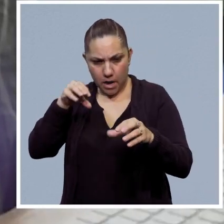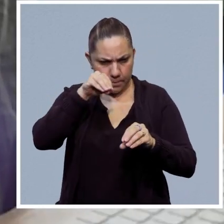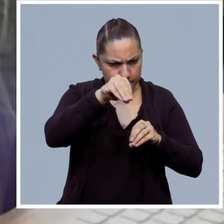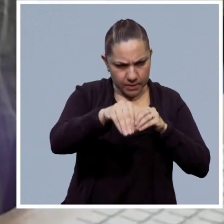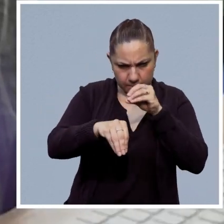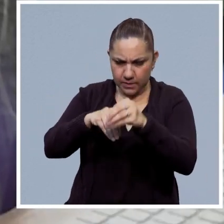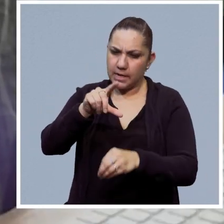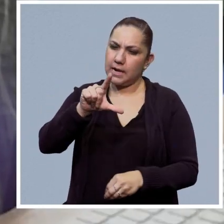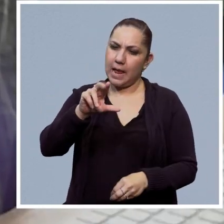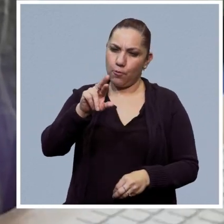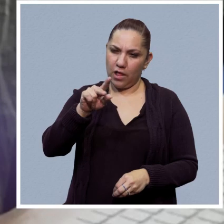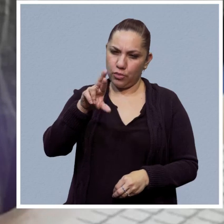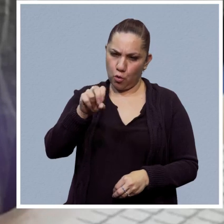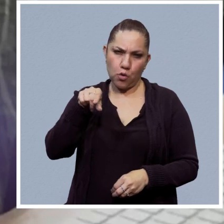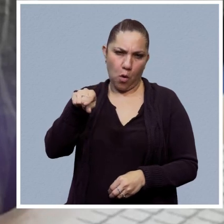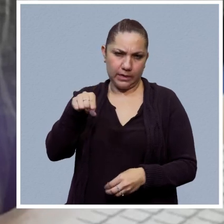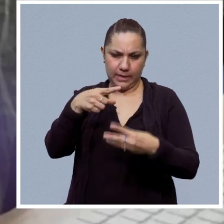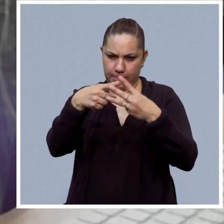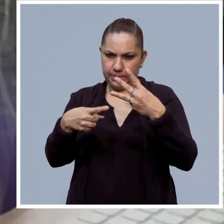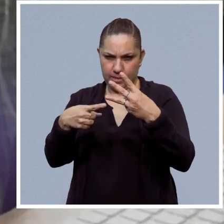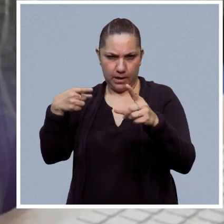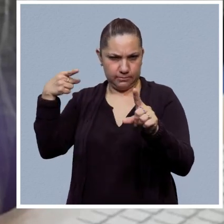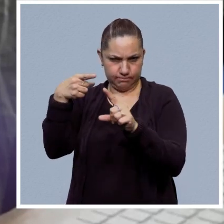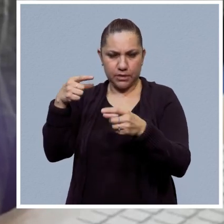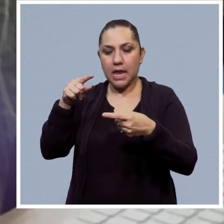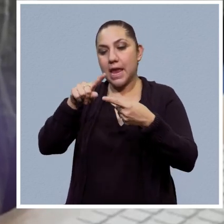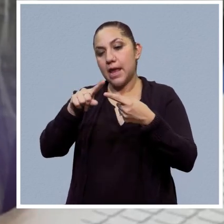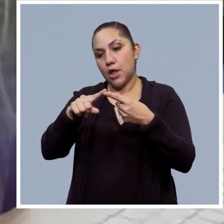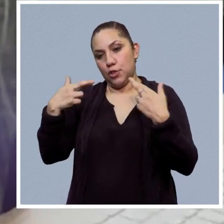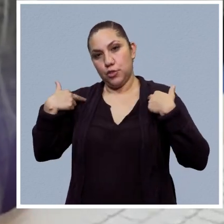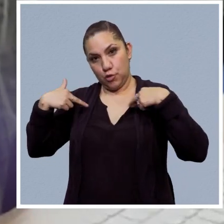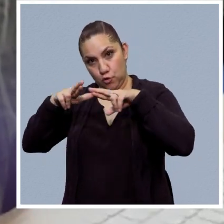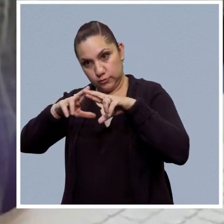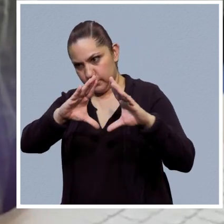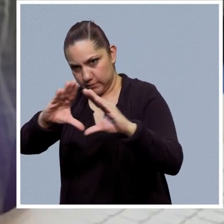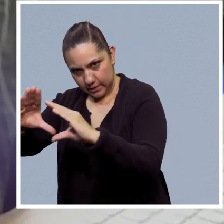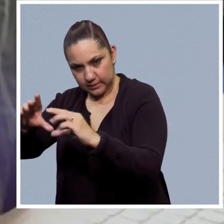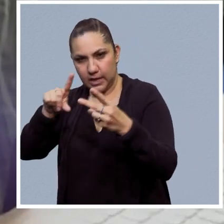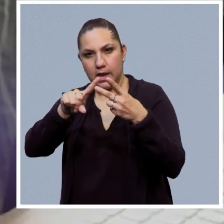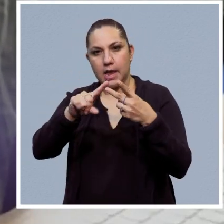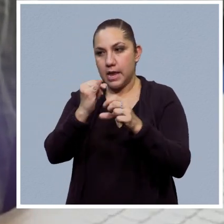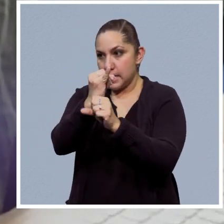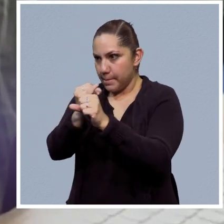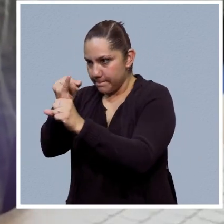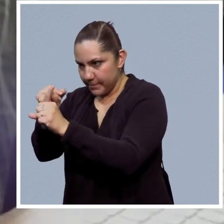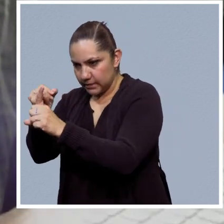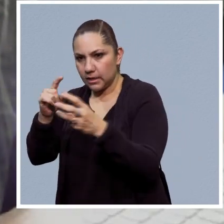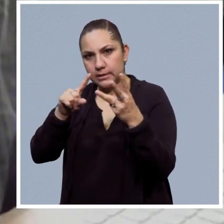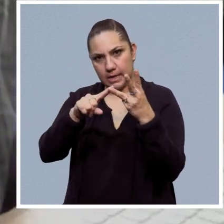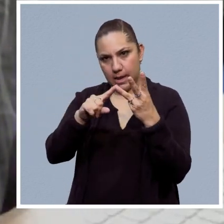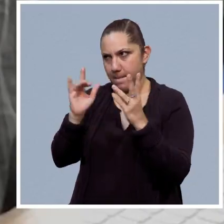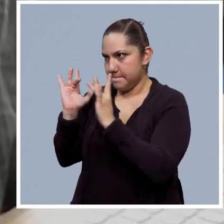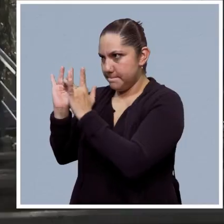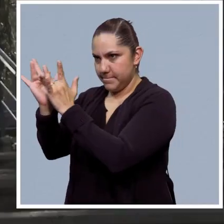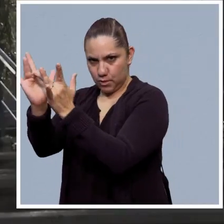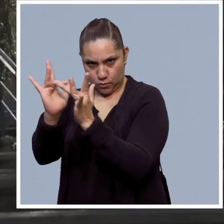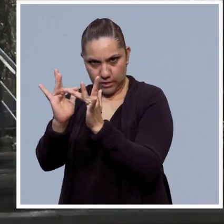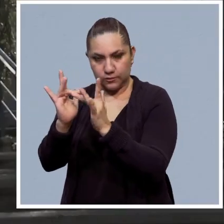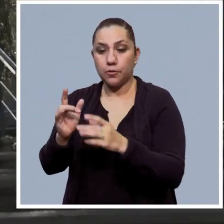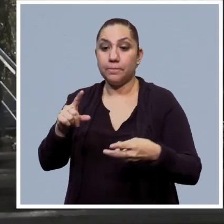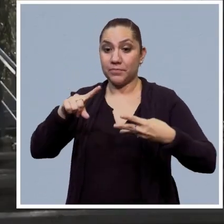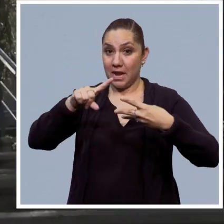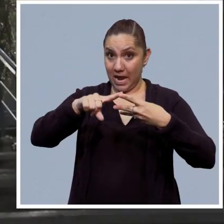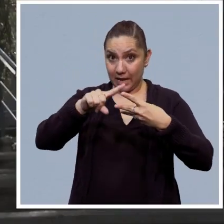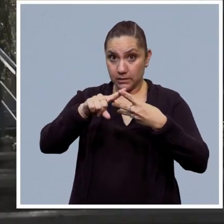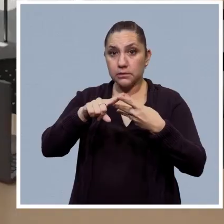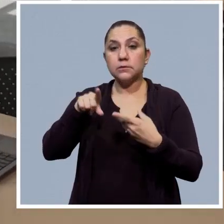ver con docencia, investigación y vinculación. En cuanto a docencia, principalmente